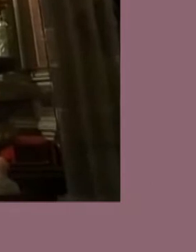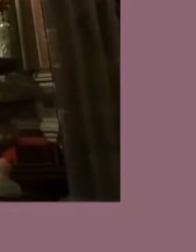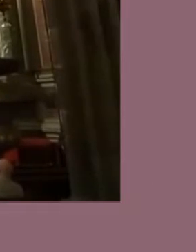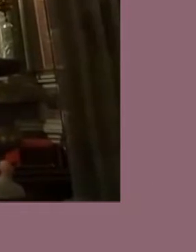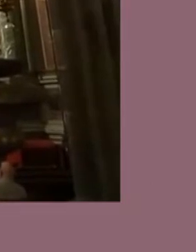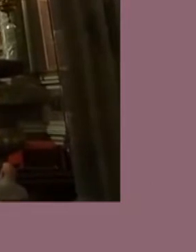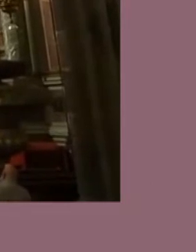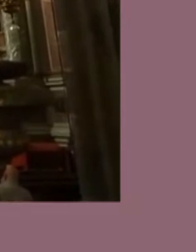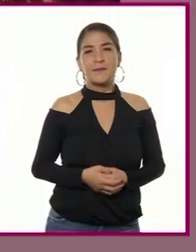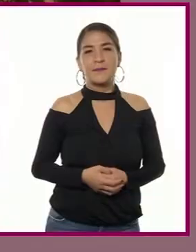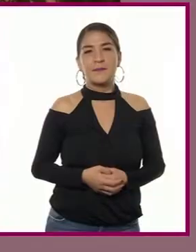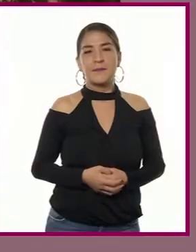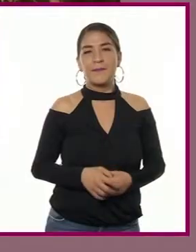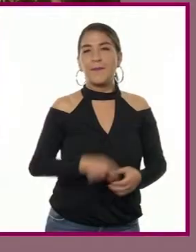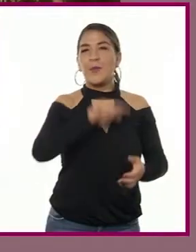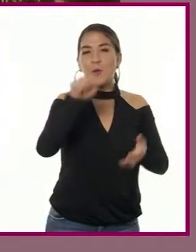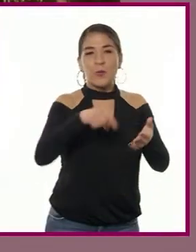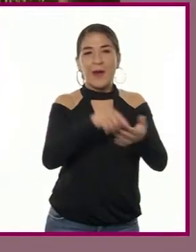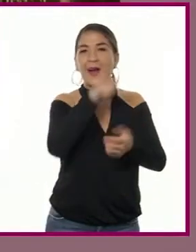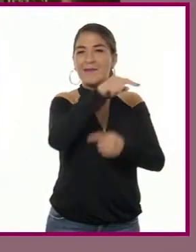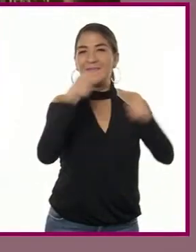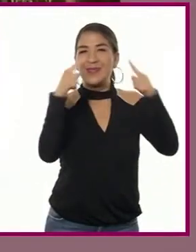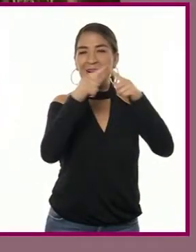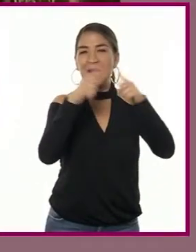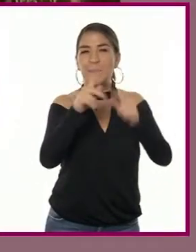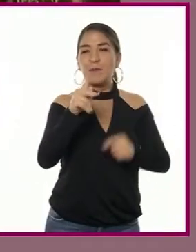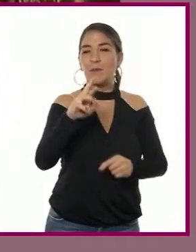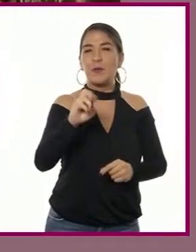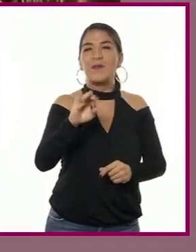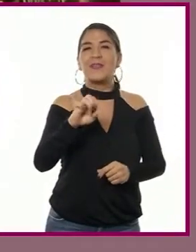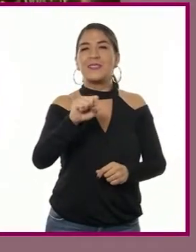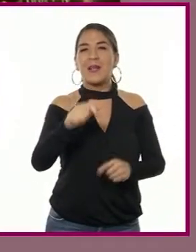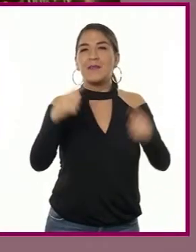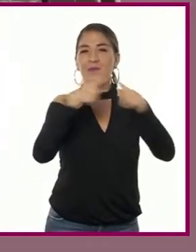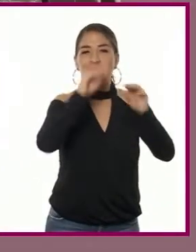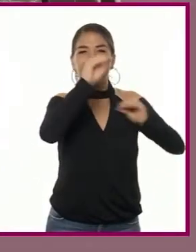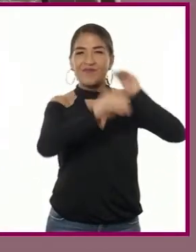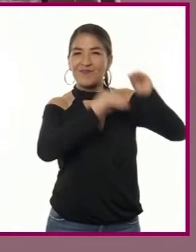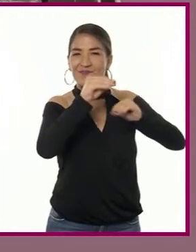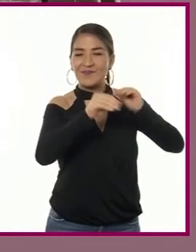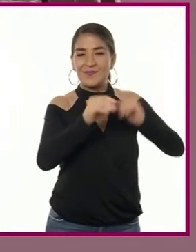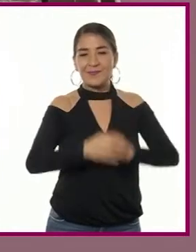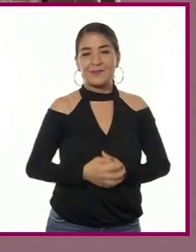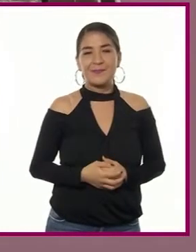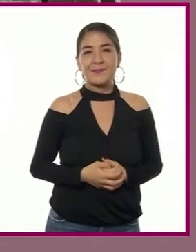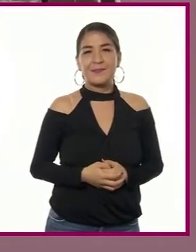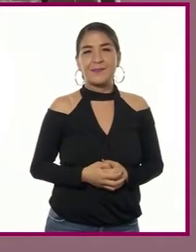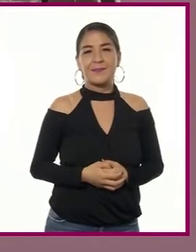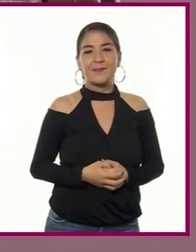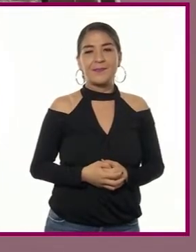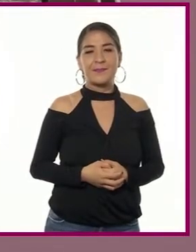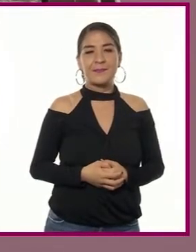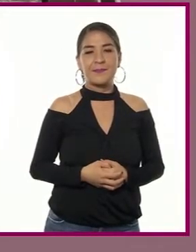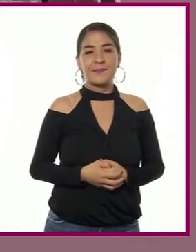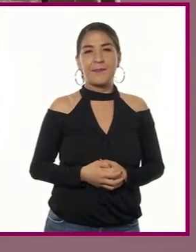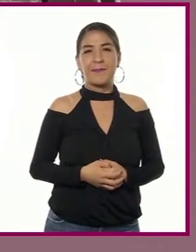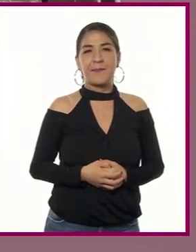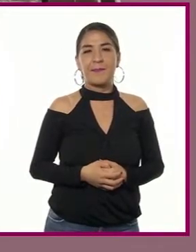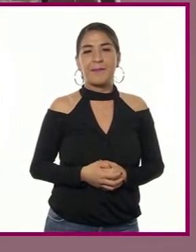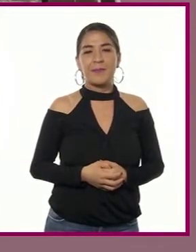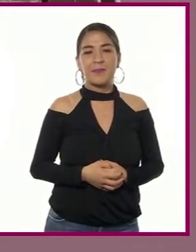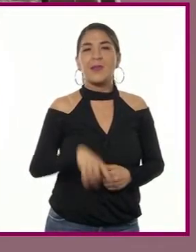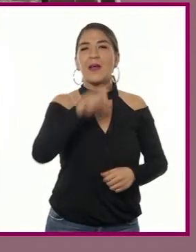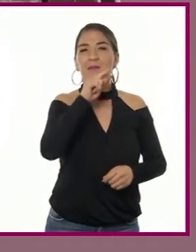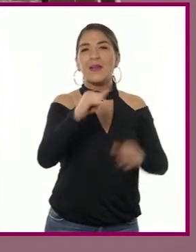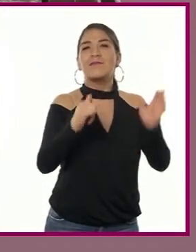El altar del templo La Profesa o